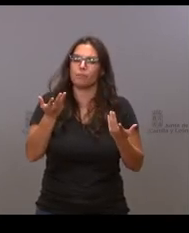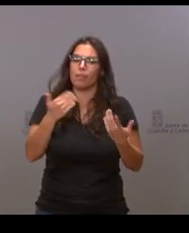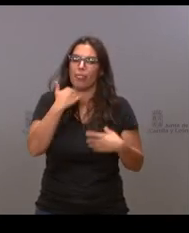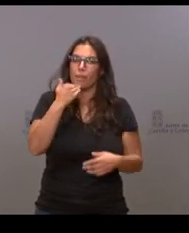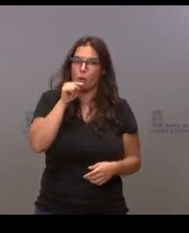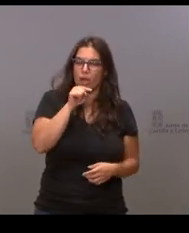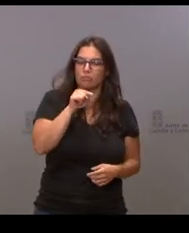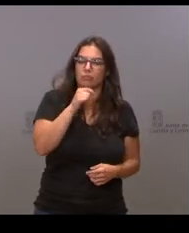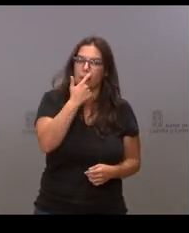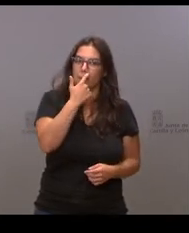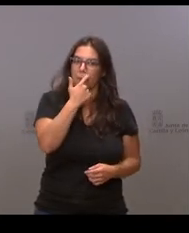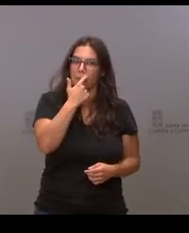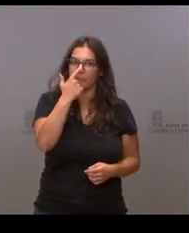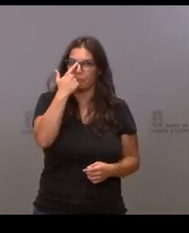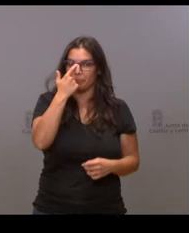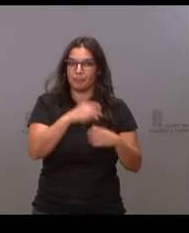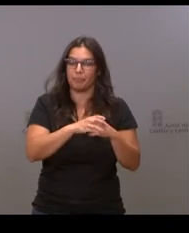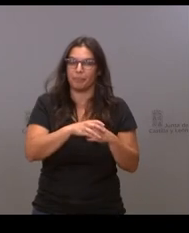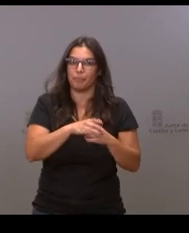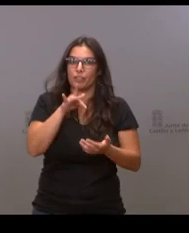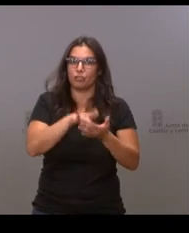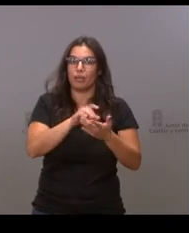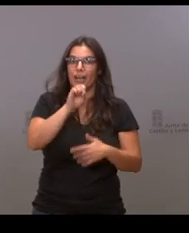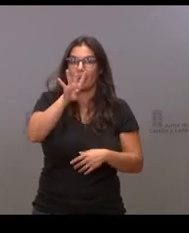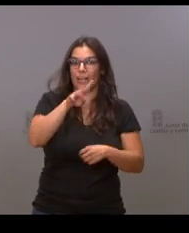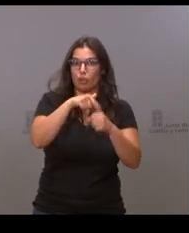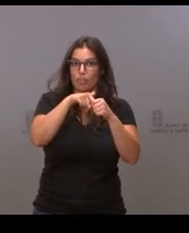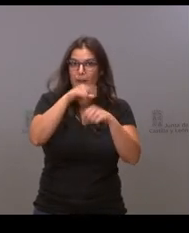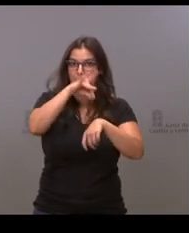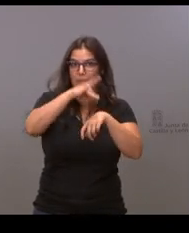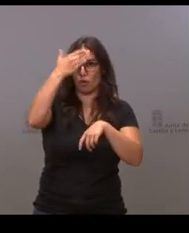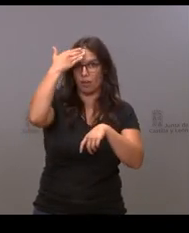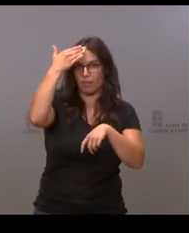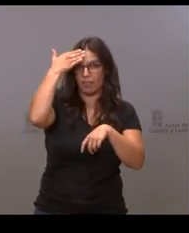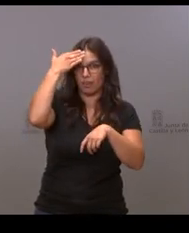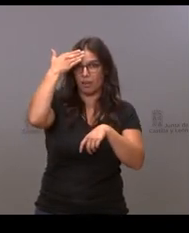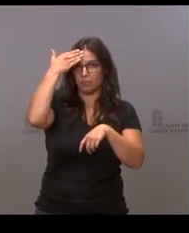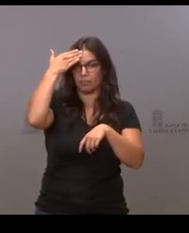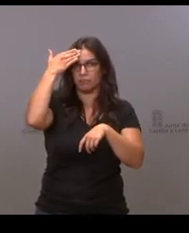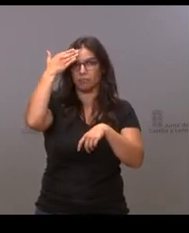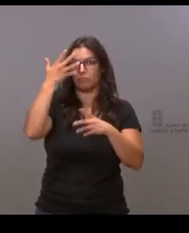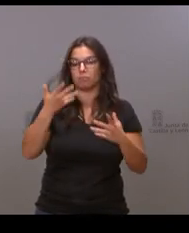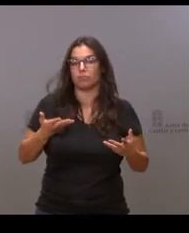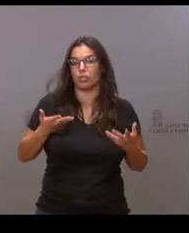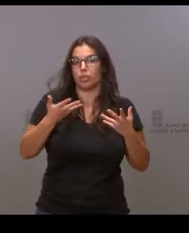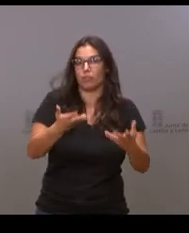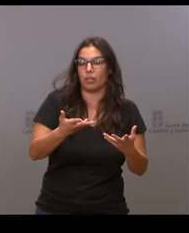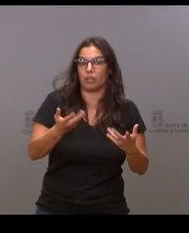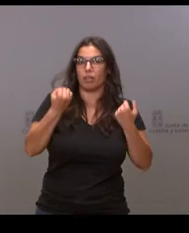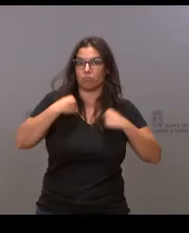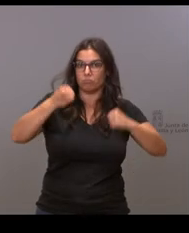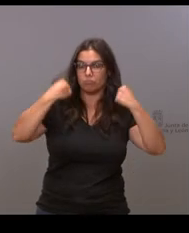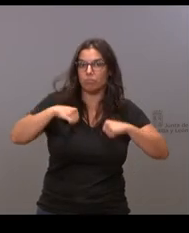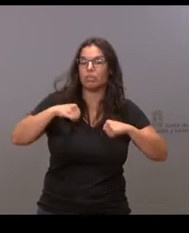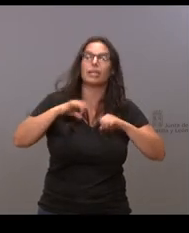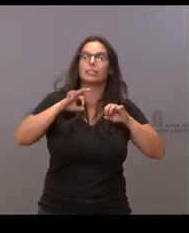tiene 14 plazas de médicos de familia para hacer el MIR acreditadas? Se convocaron todas el año